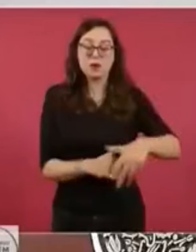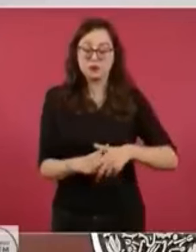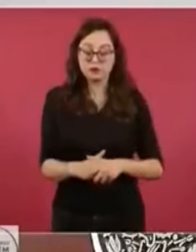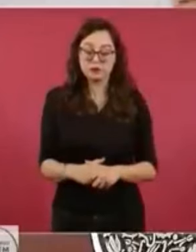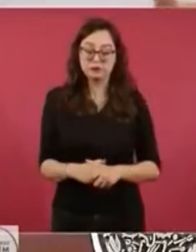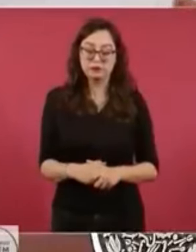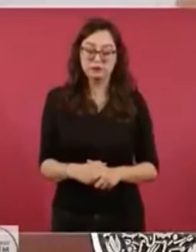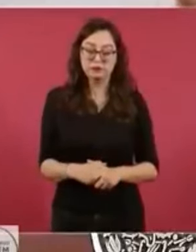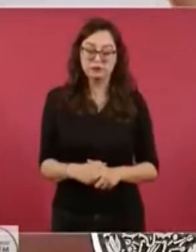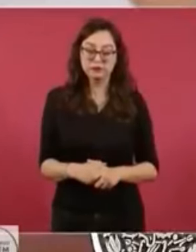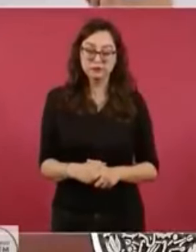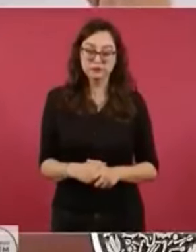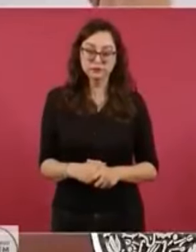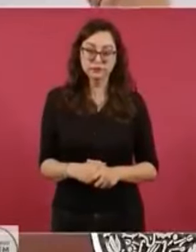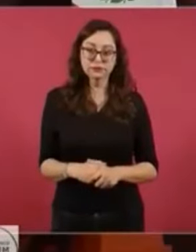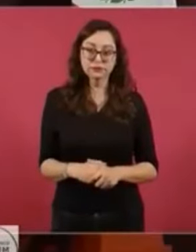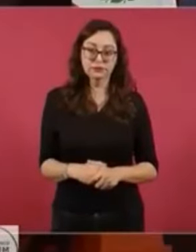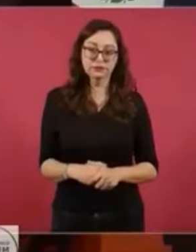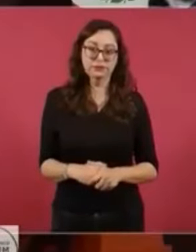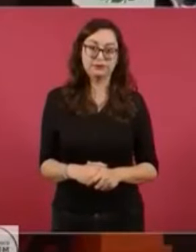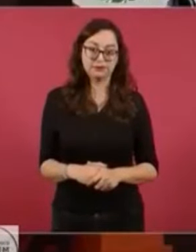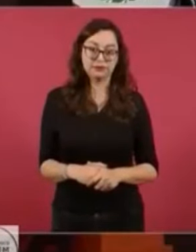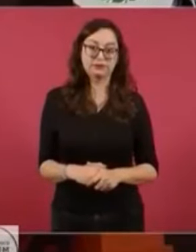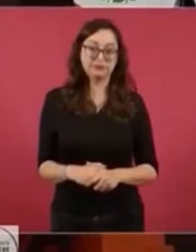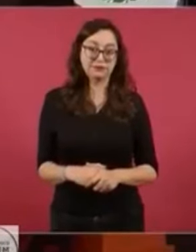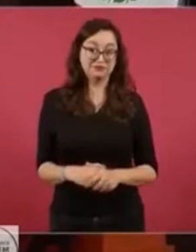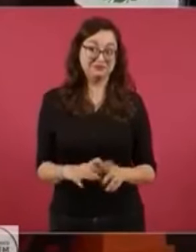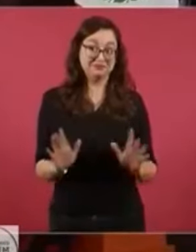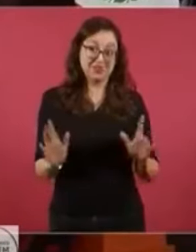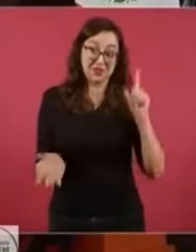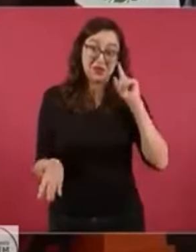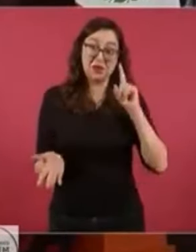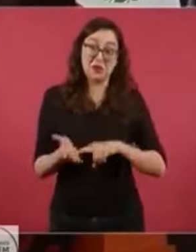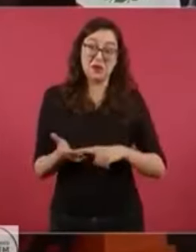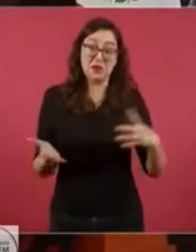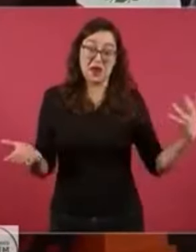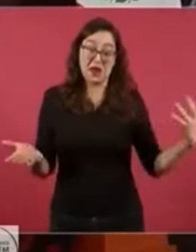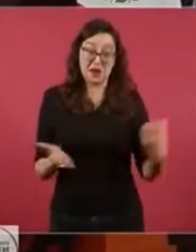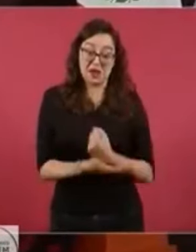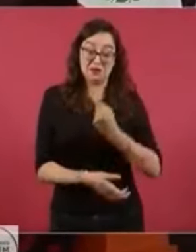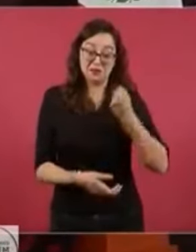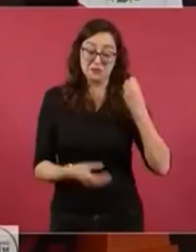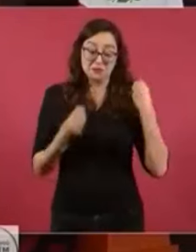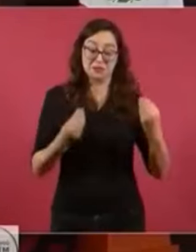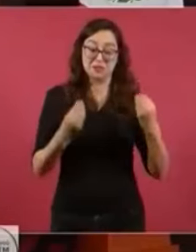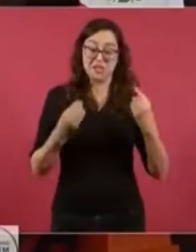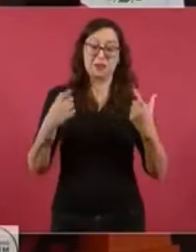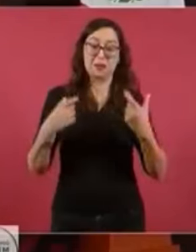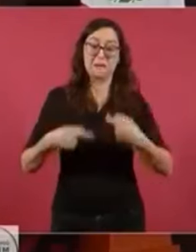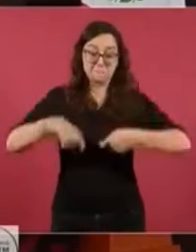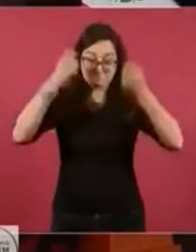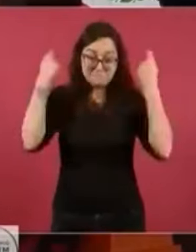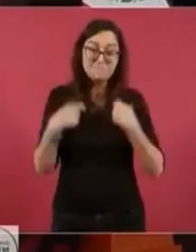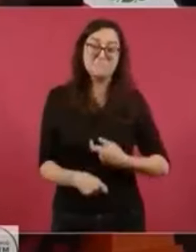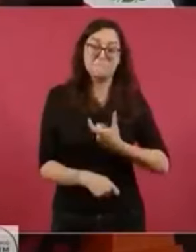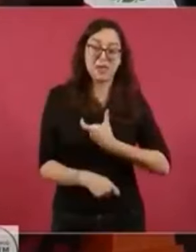Hay muchos récords, muchas medallas en